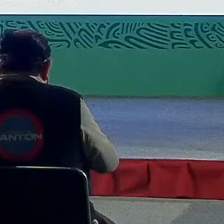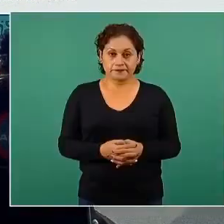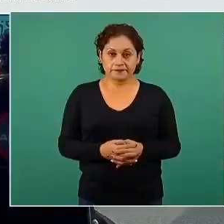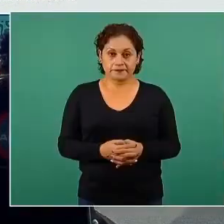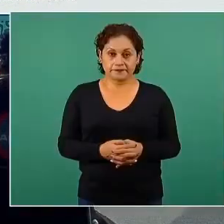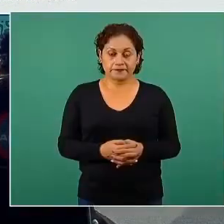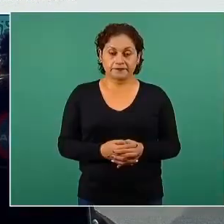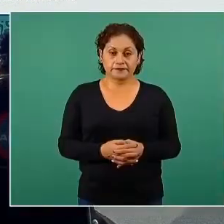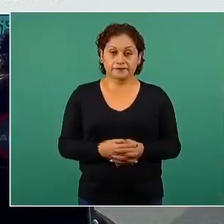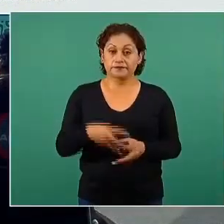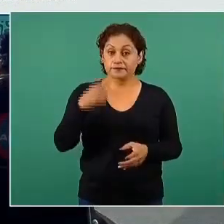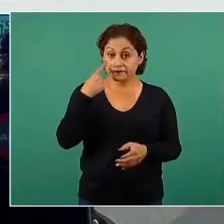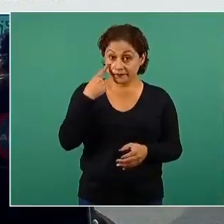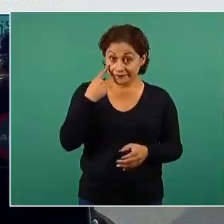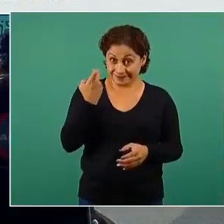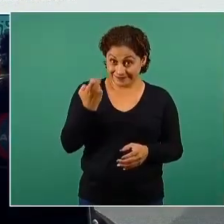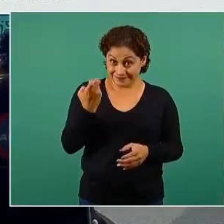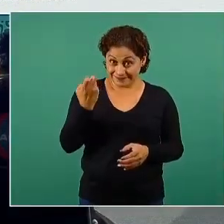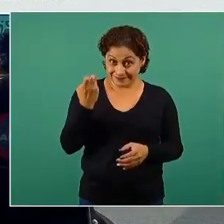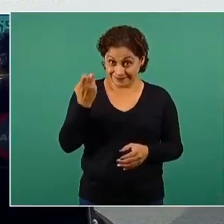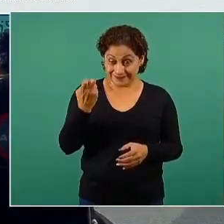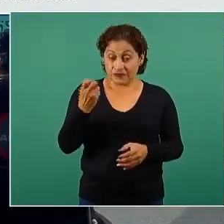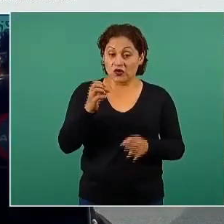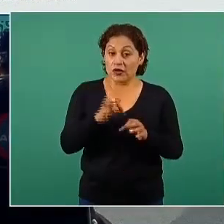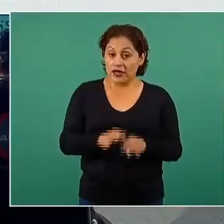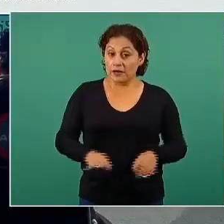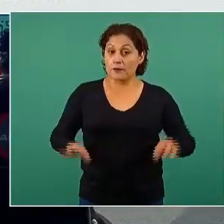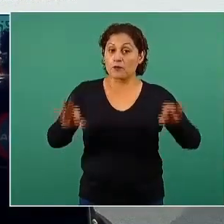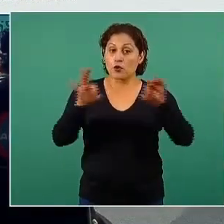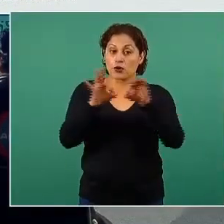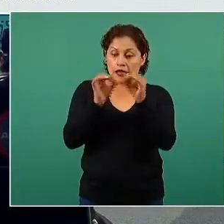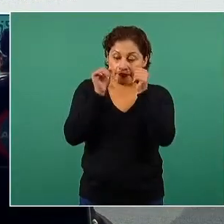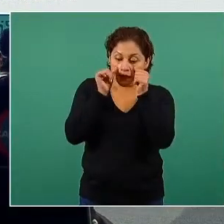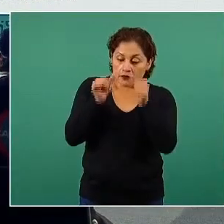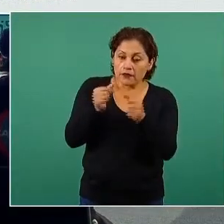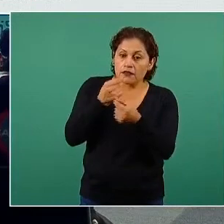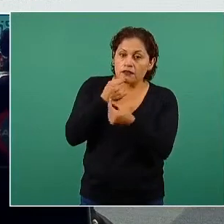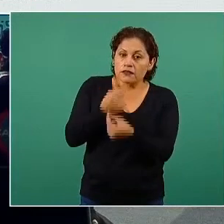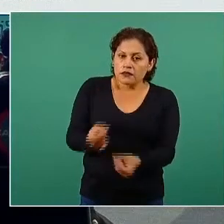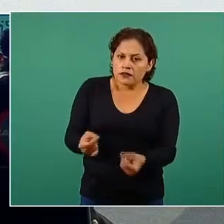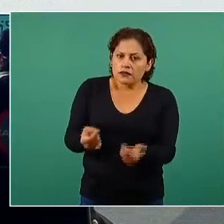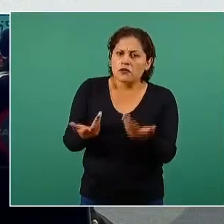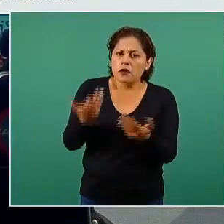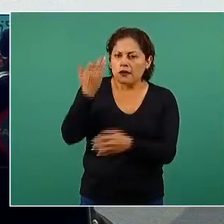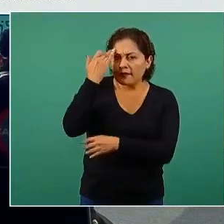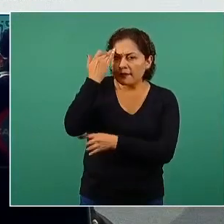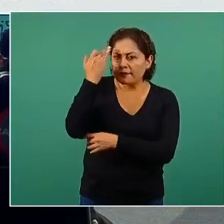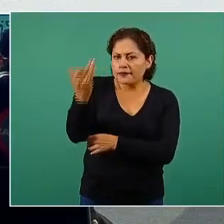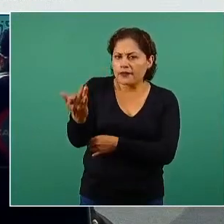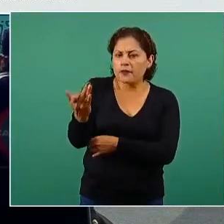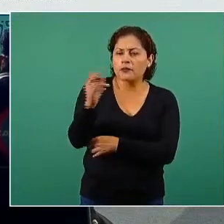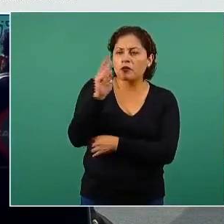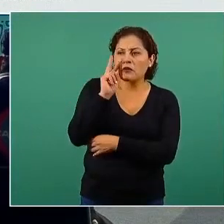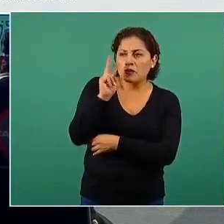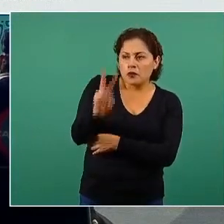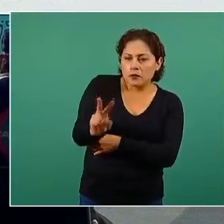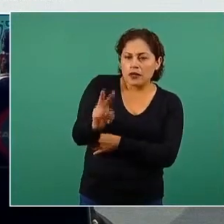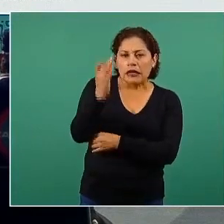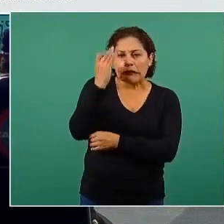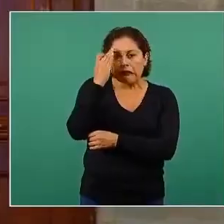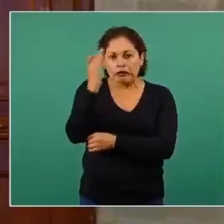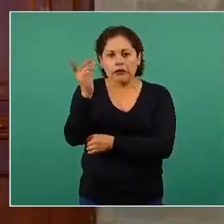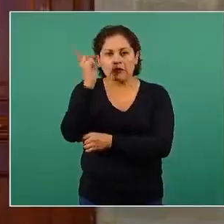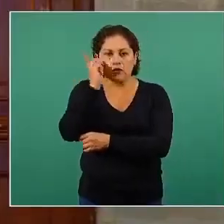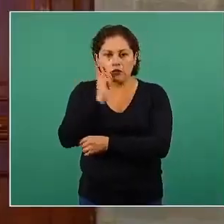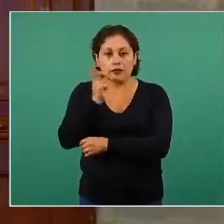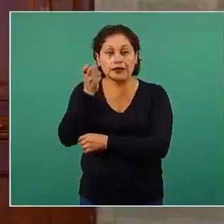niños estén cumpliendo con estas recomendaciones porque son las que hacen que su crecimiento y desarrollo y salud